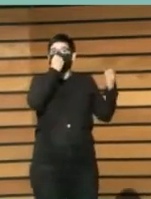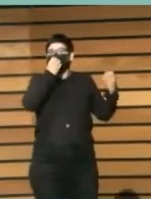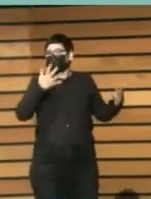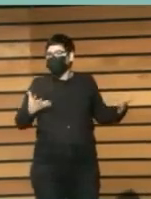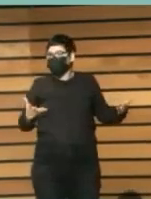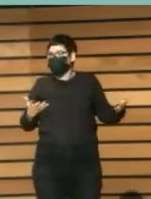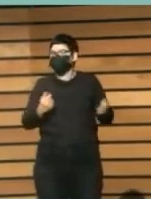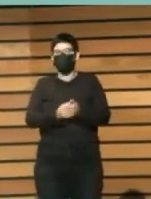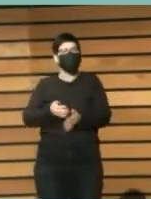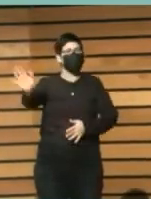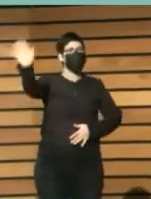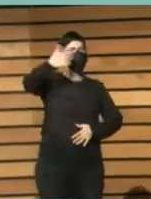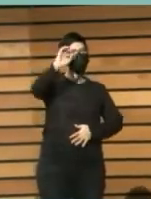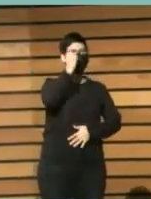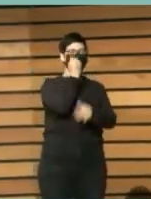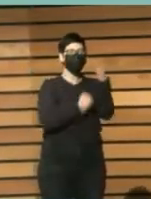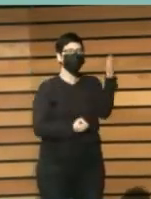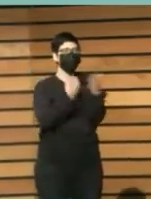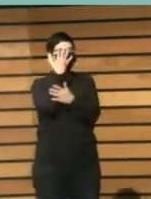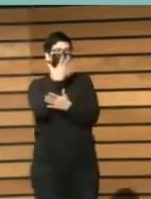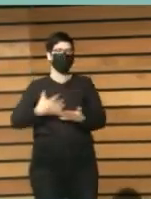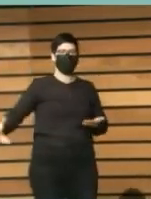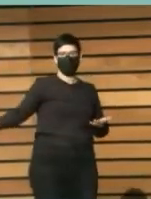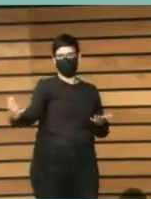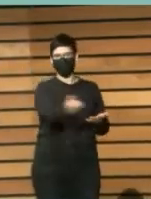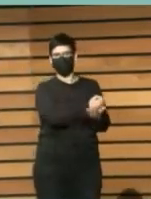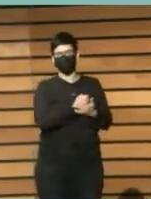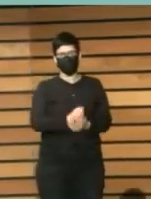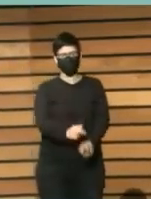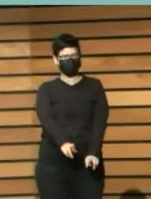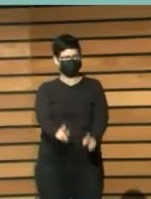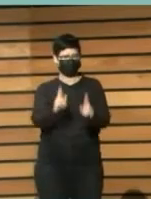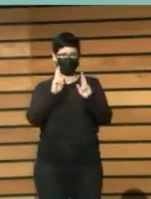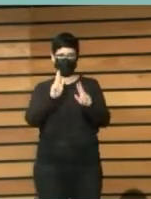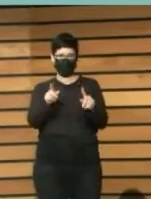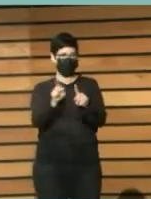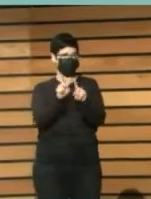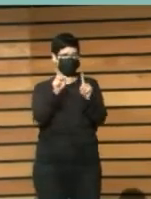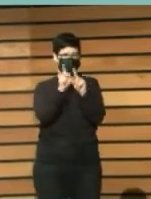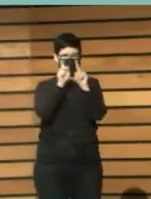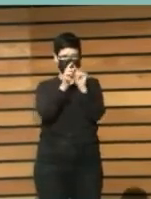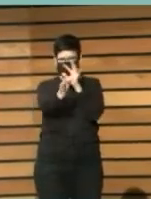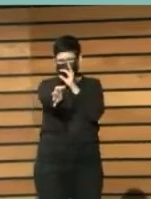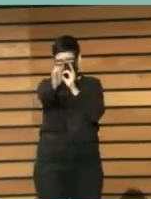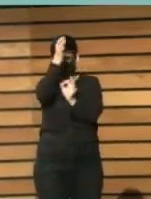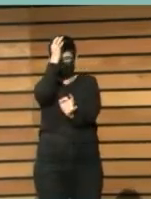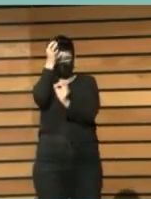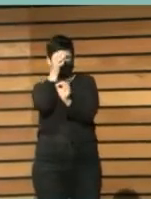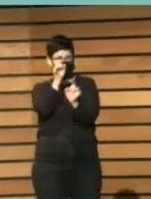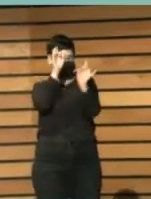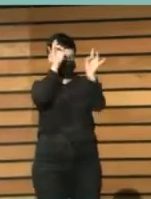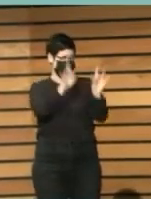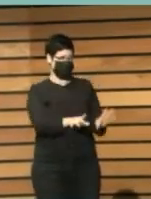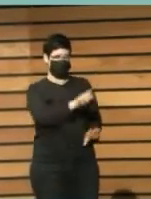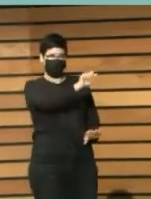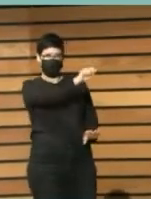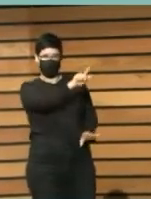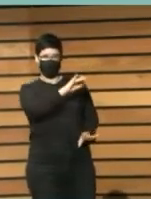hola, buenos días a todos. Espero ser tan matemática y tan british como Alicia.